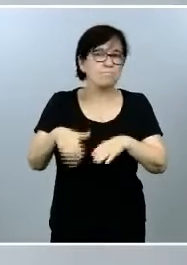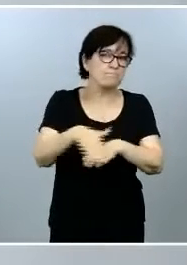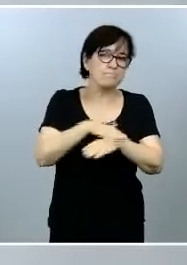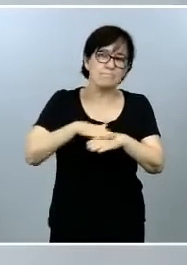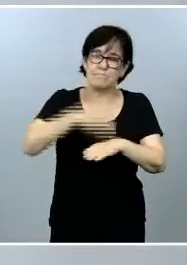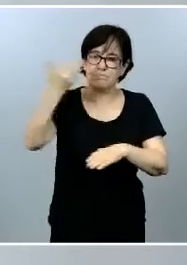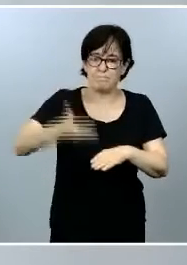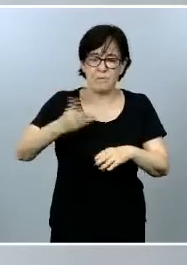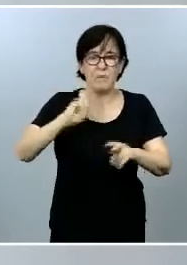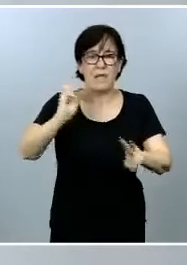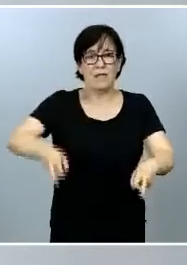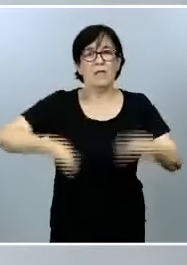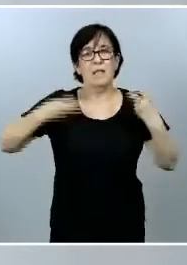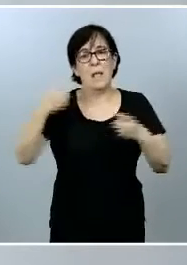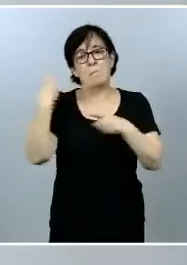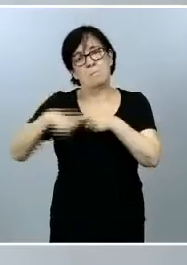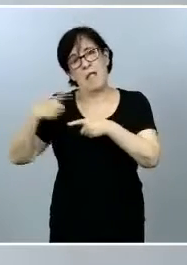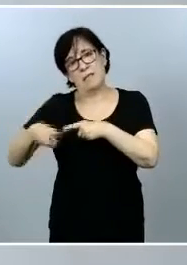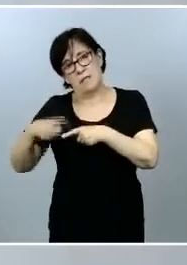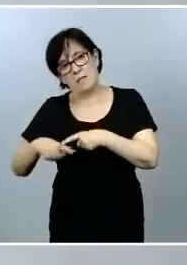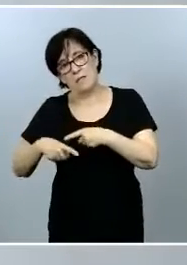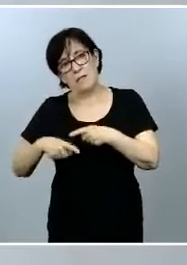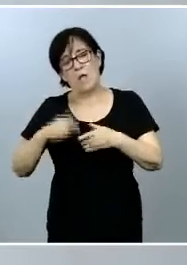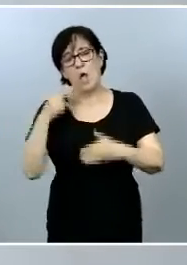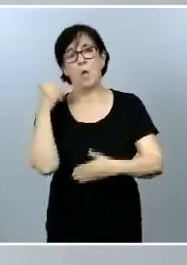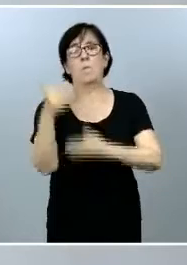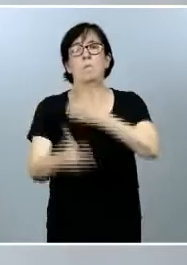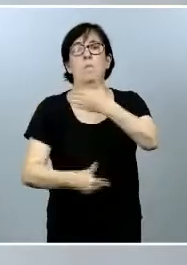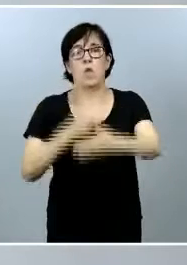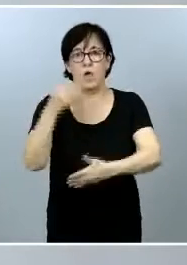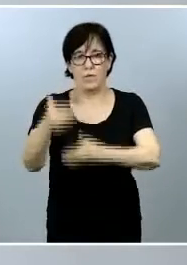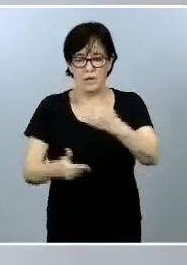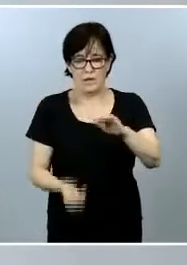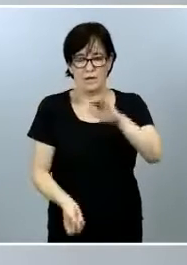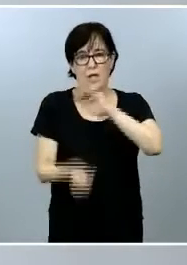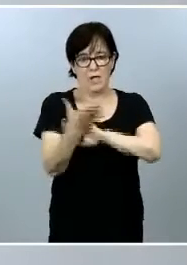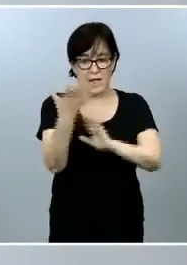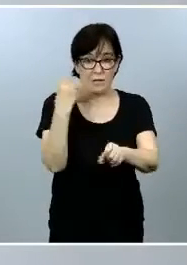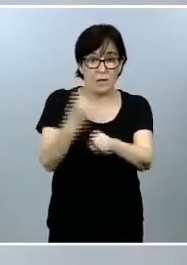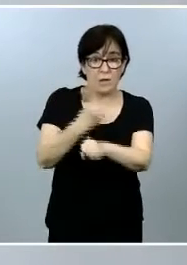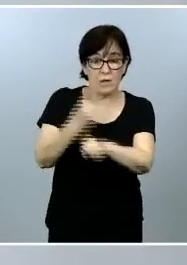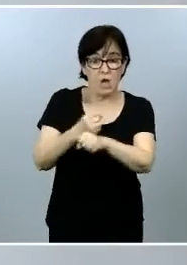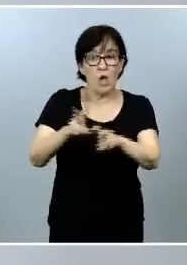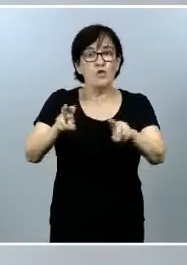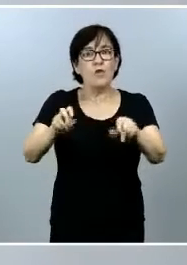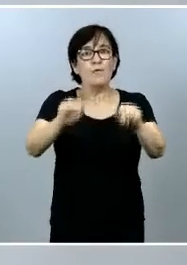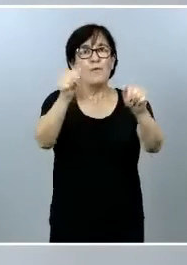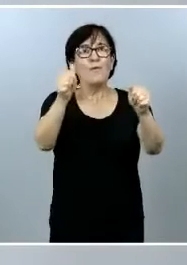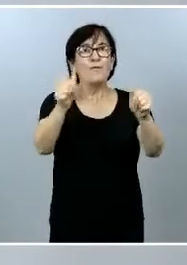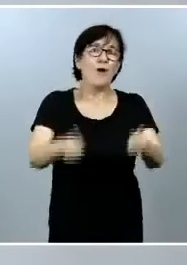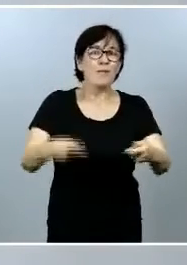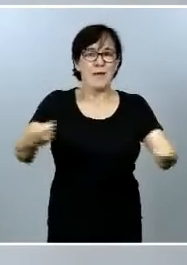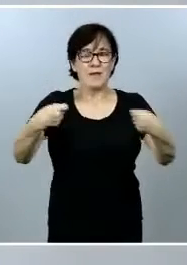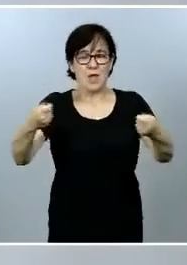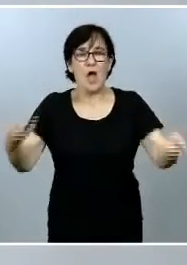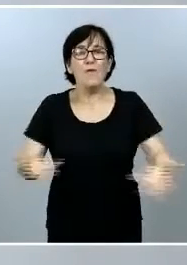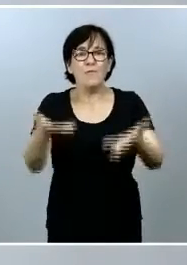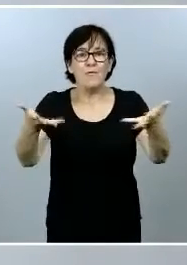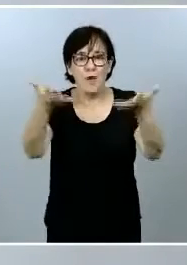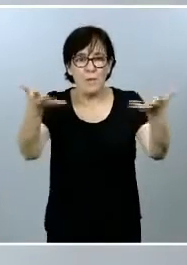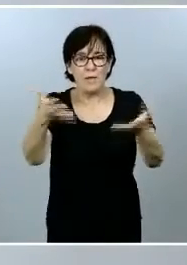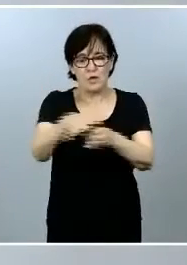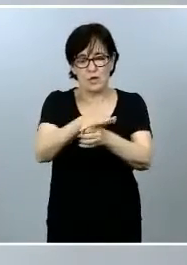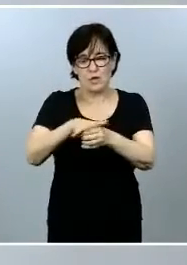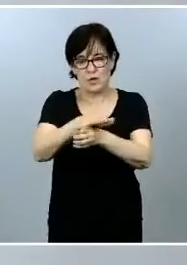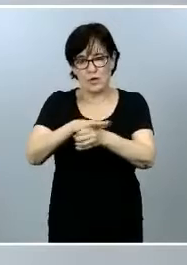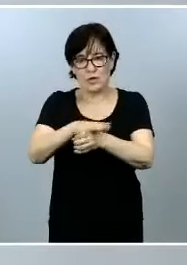innovación de materiales y de procesos, la creación de empleo, nuevos modelos de negocio, fomento de la economía local a través